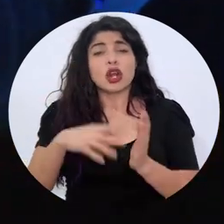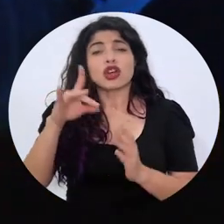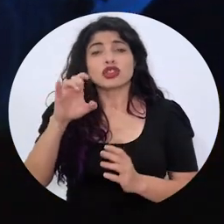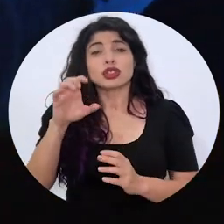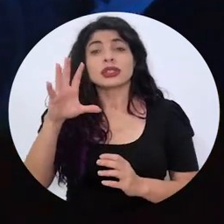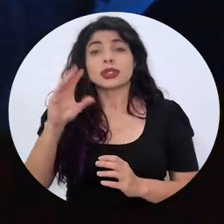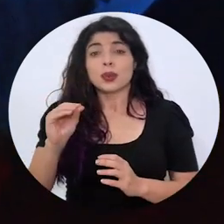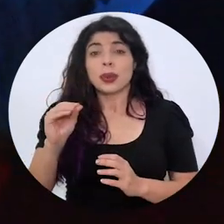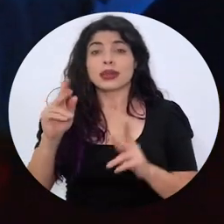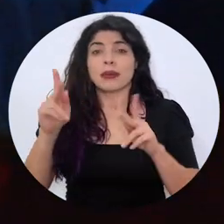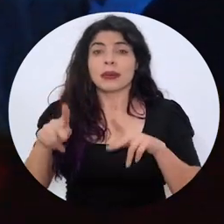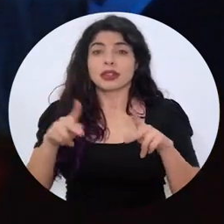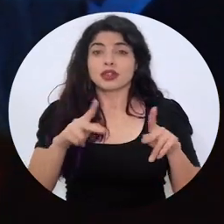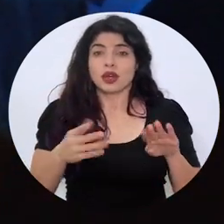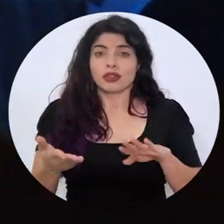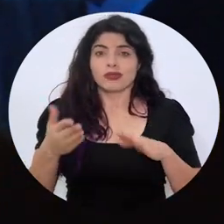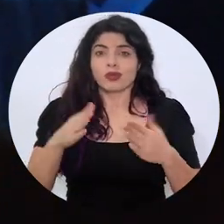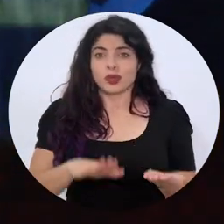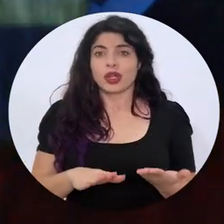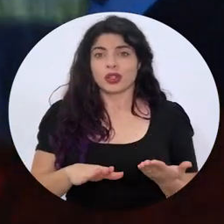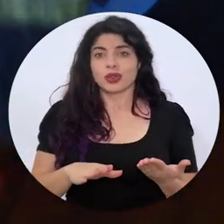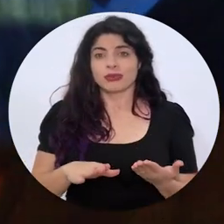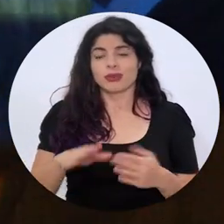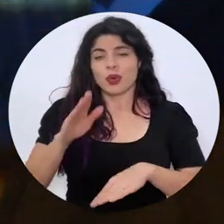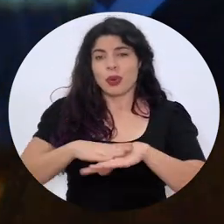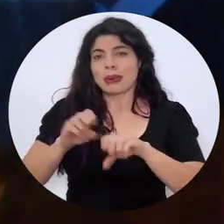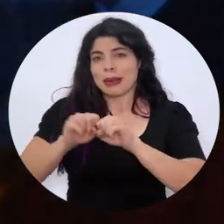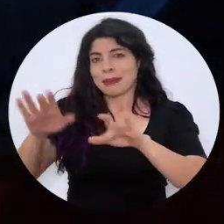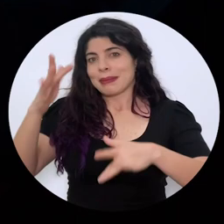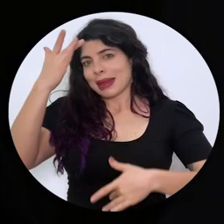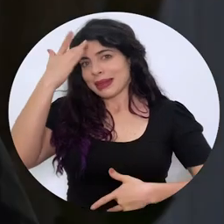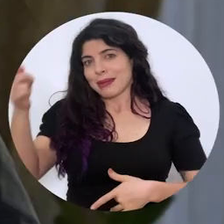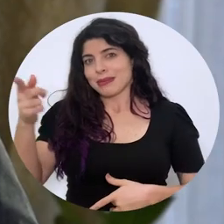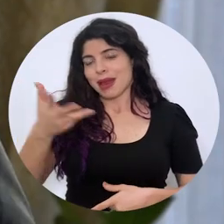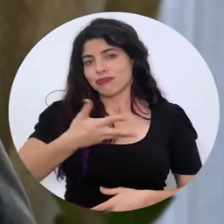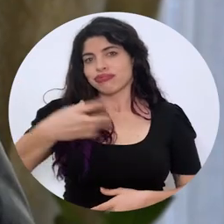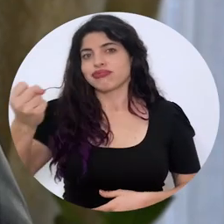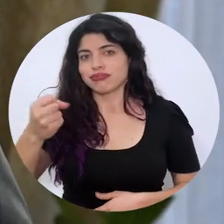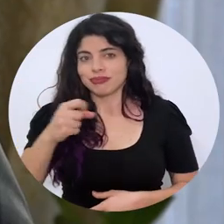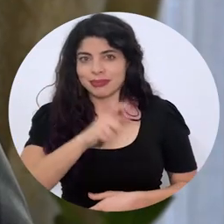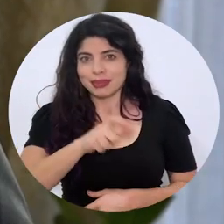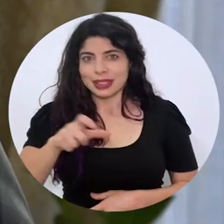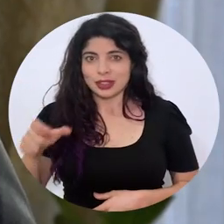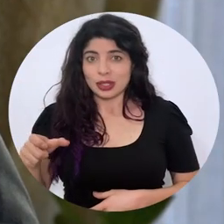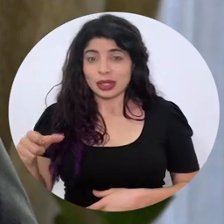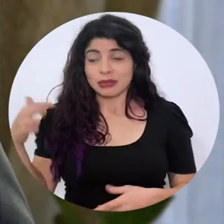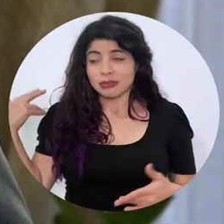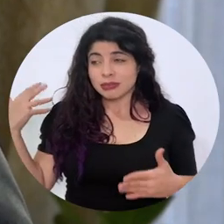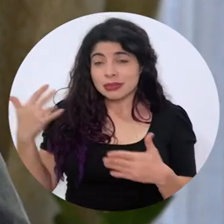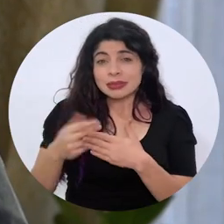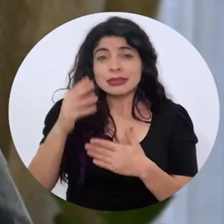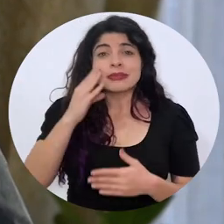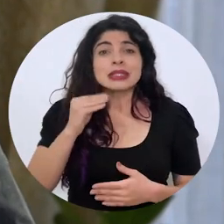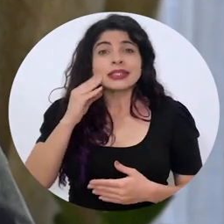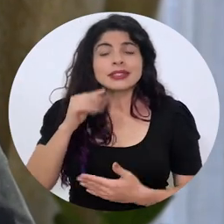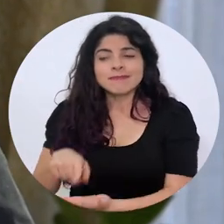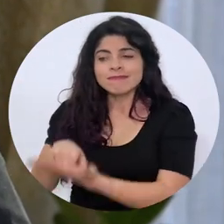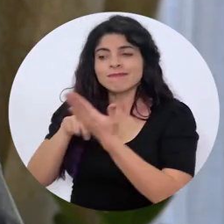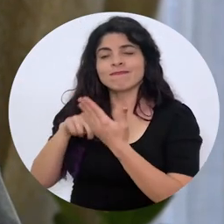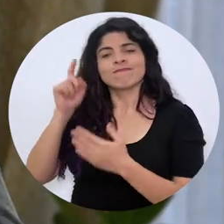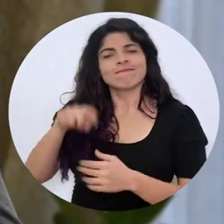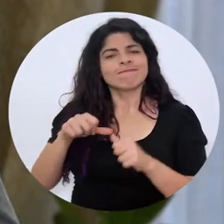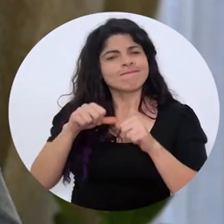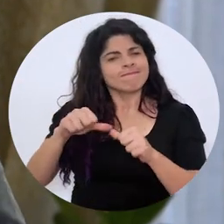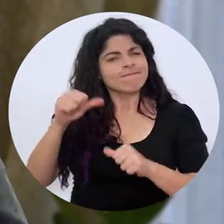.850 vidas que la pandemia nos ha arrebatado. El camino recorrido nos ha enseñado que debemos